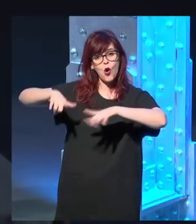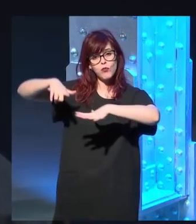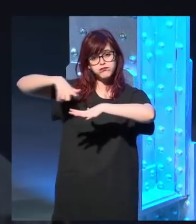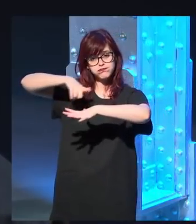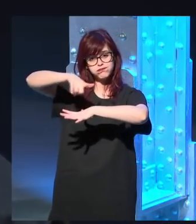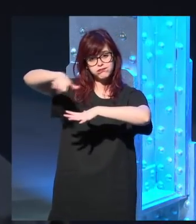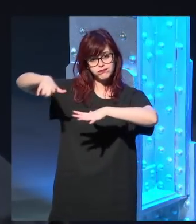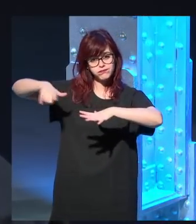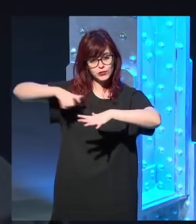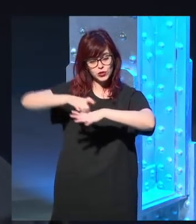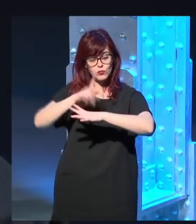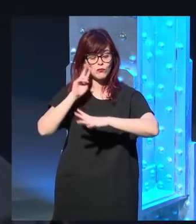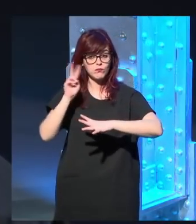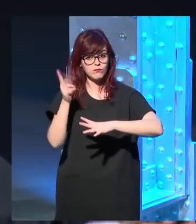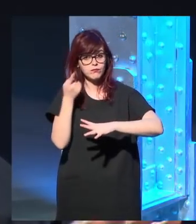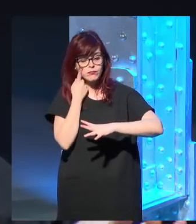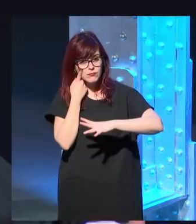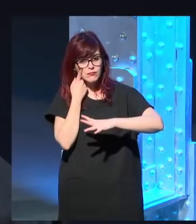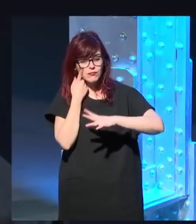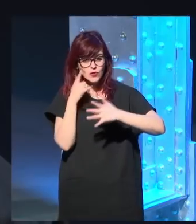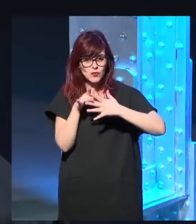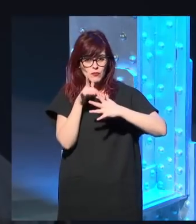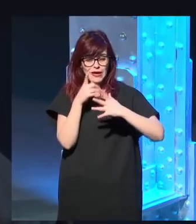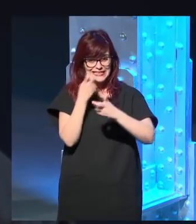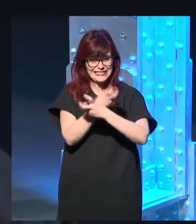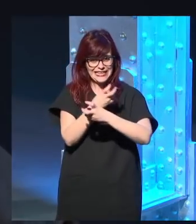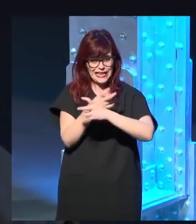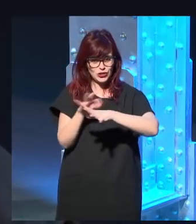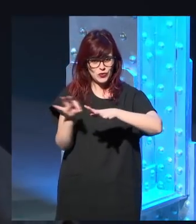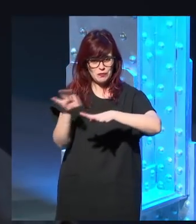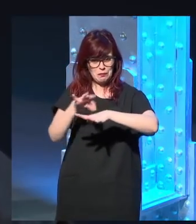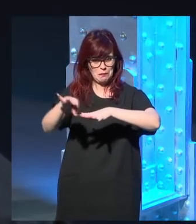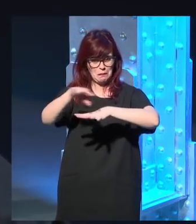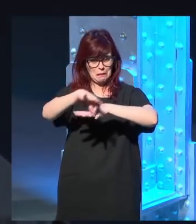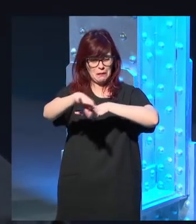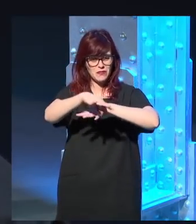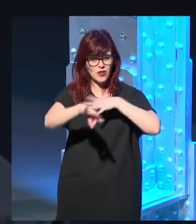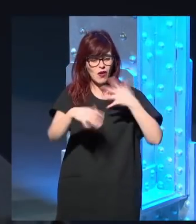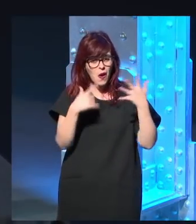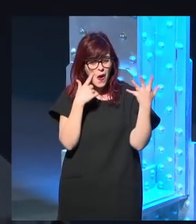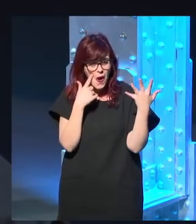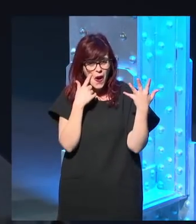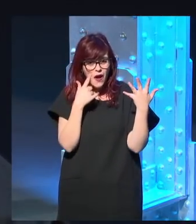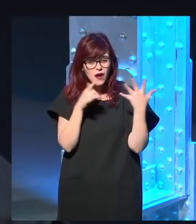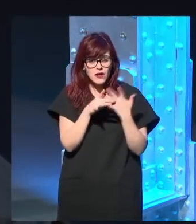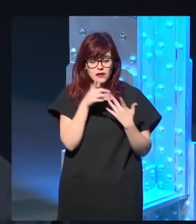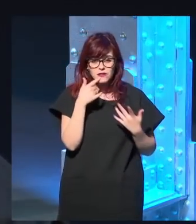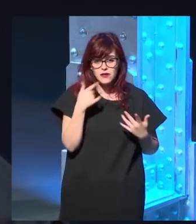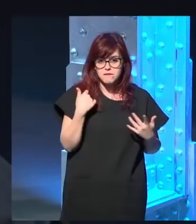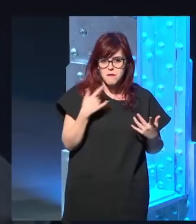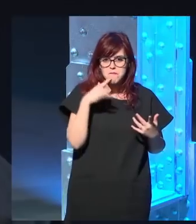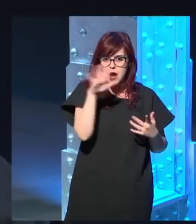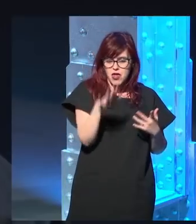cuando Berta Viola el esqueleto de su mano le dijo me has mostrado mi muerte